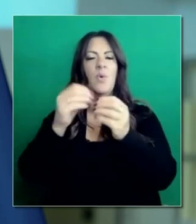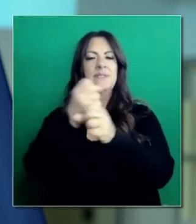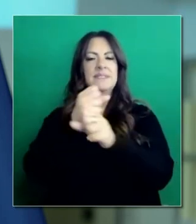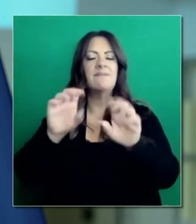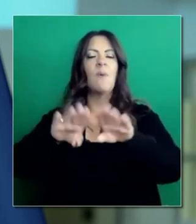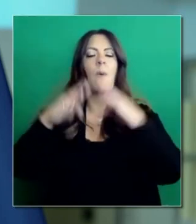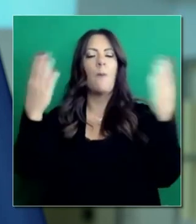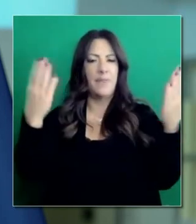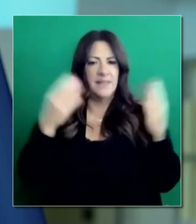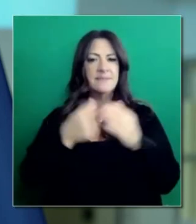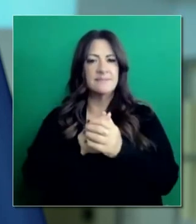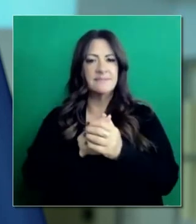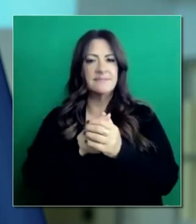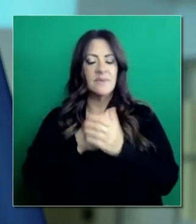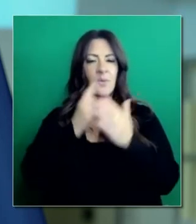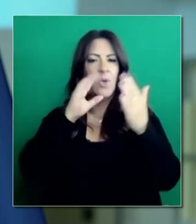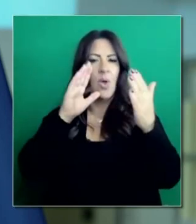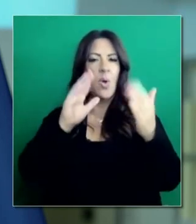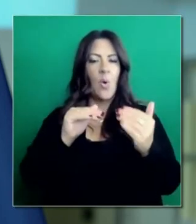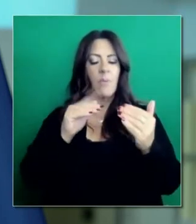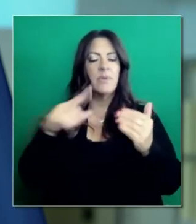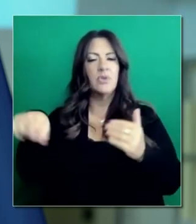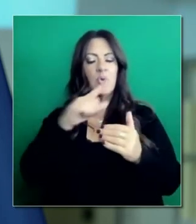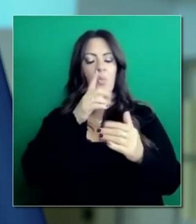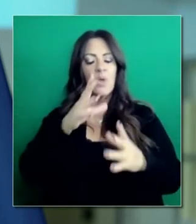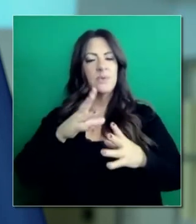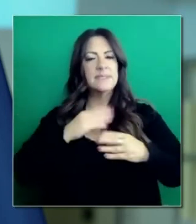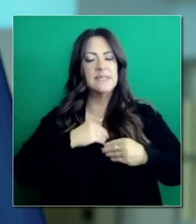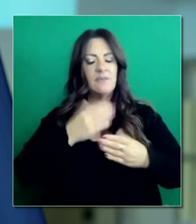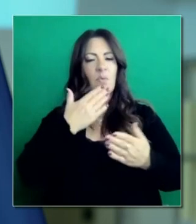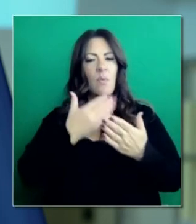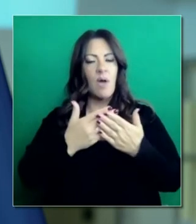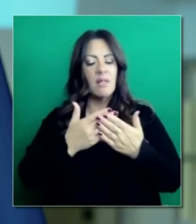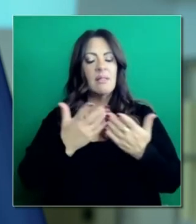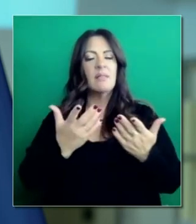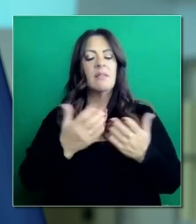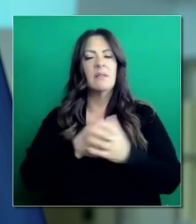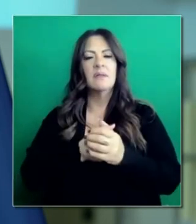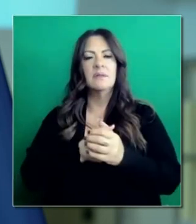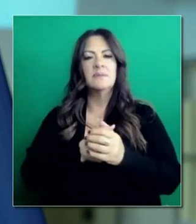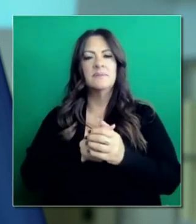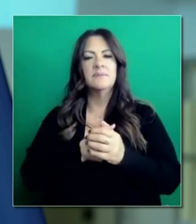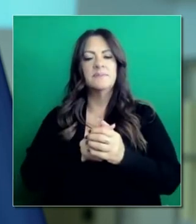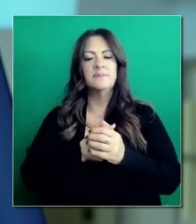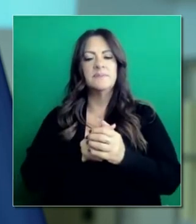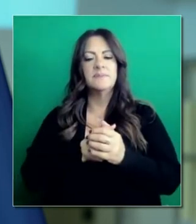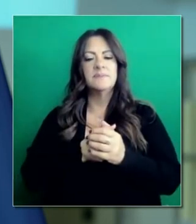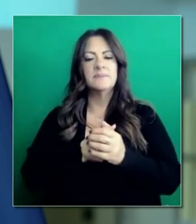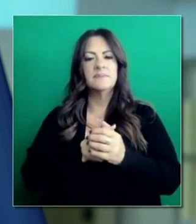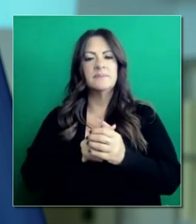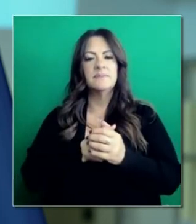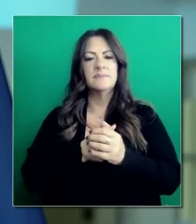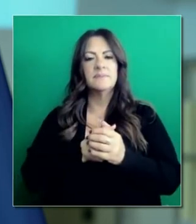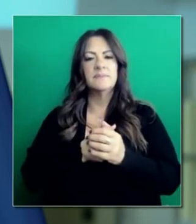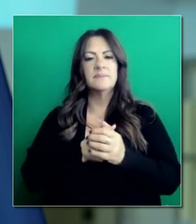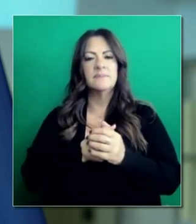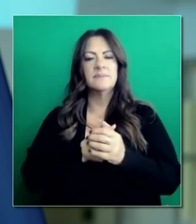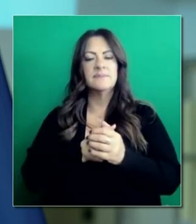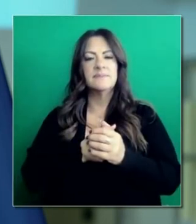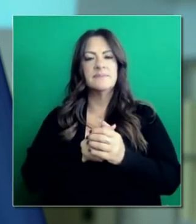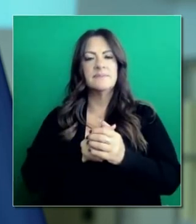algo bien claro que creemos que será bien recibido. Ahora que vamos a una nueva fase